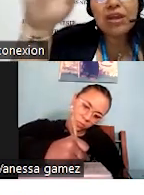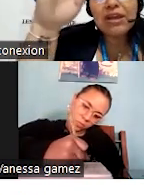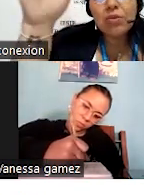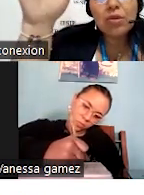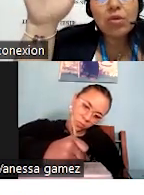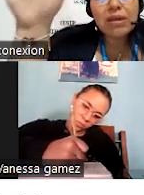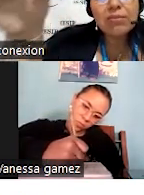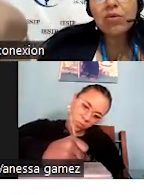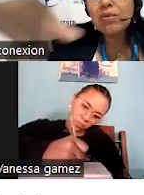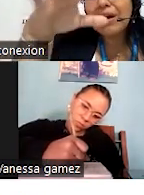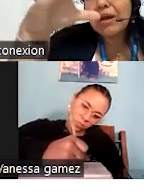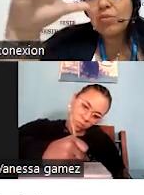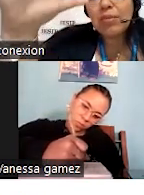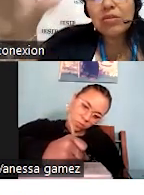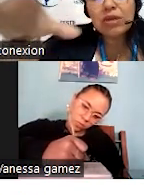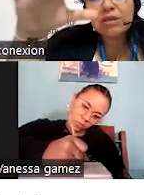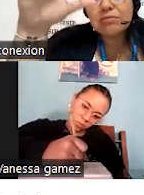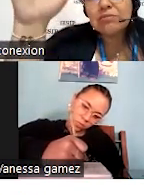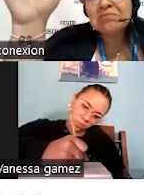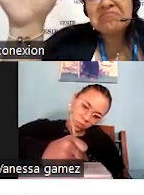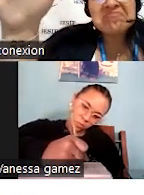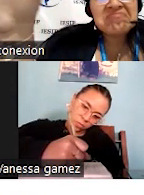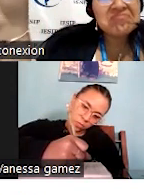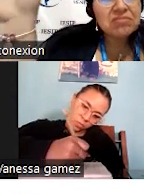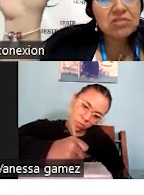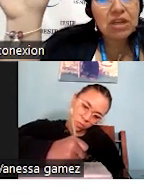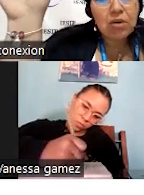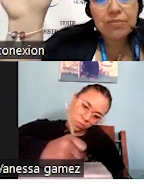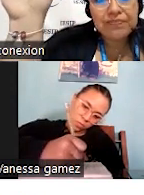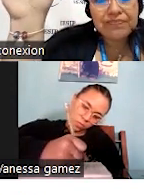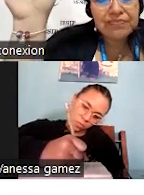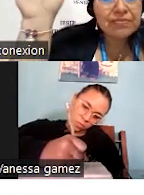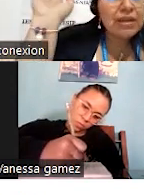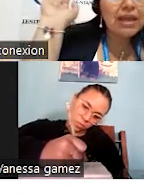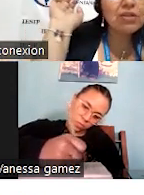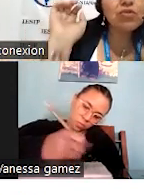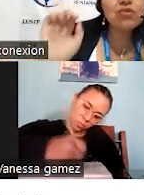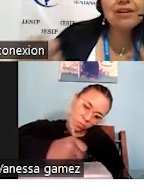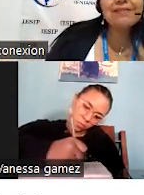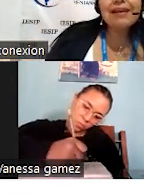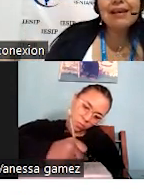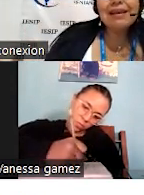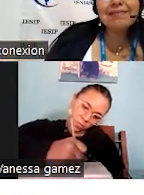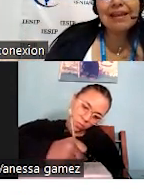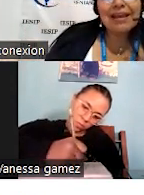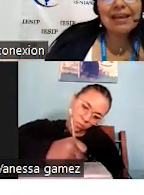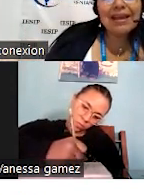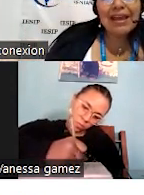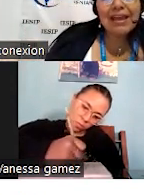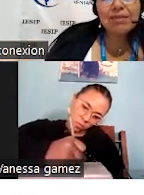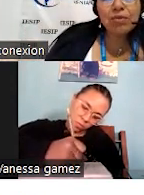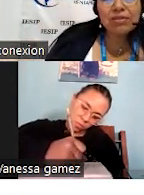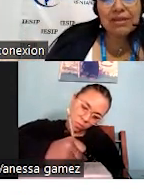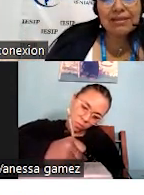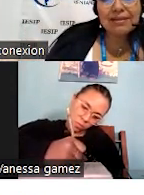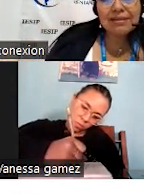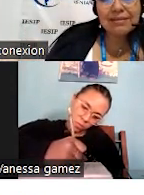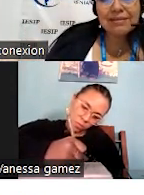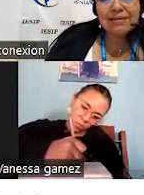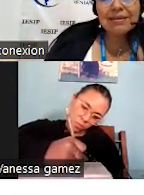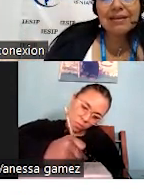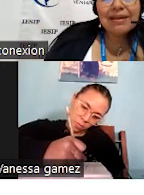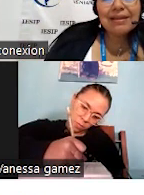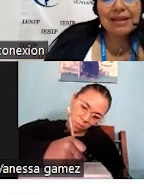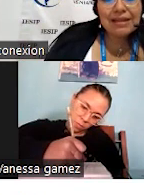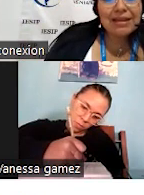innovó, se quedó en lo mismo, hay un momento que, chao, entonces, este, es importante